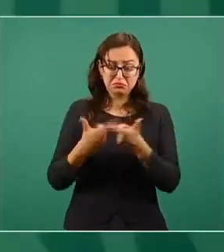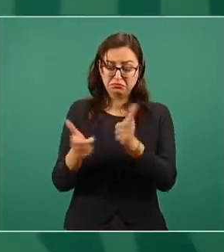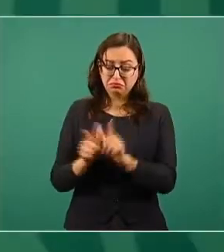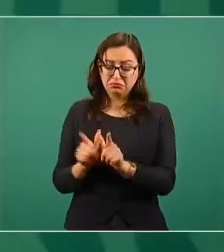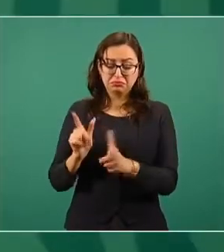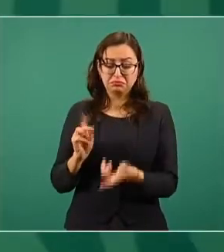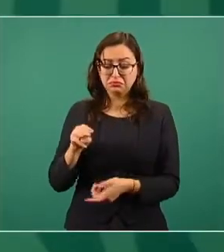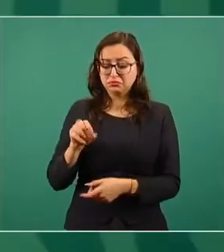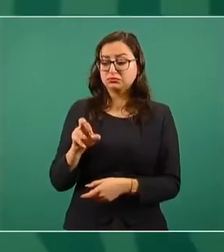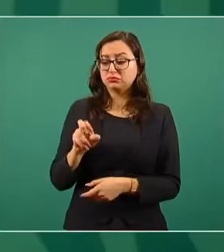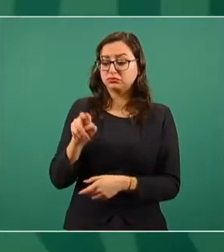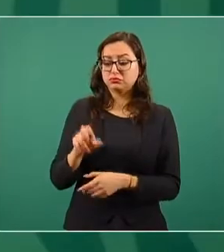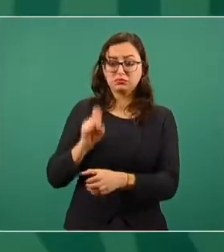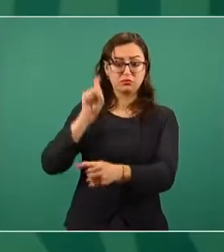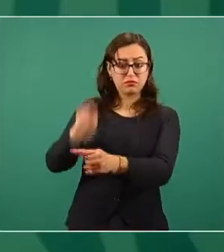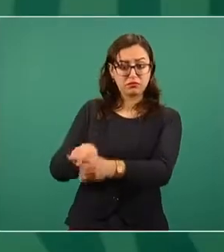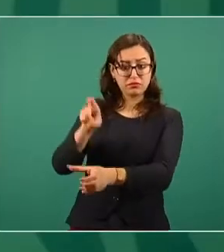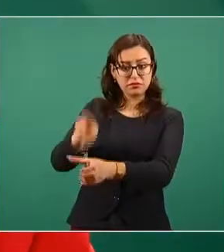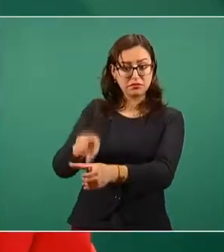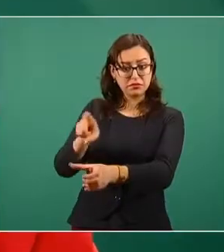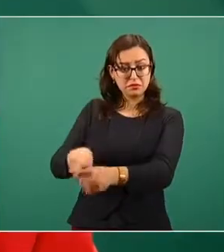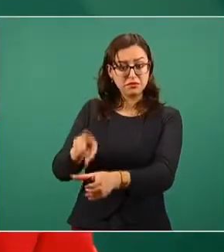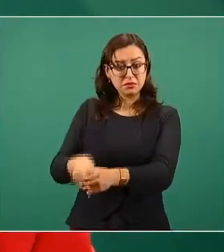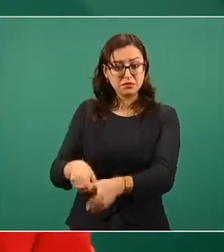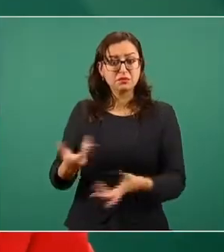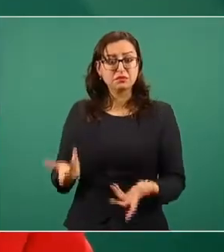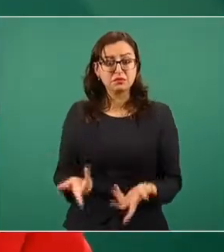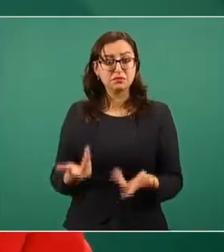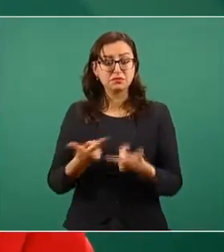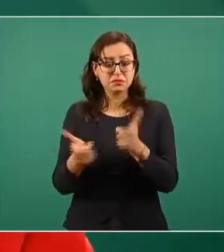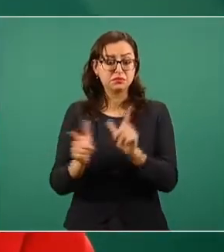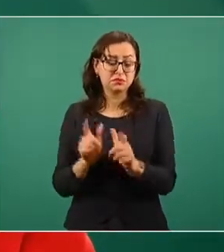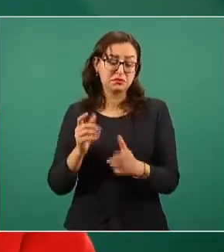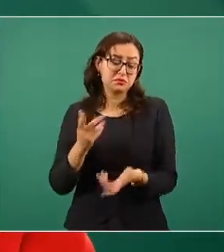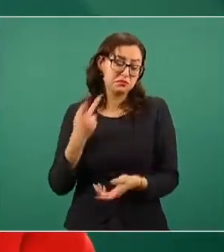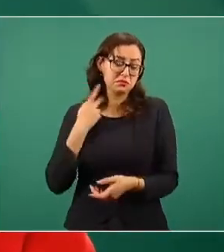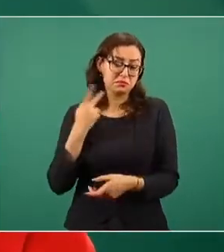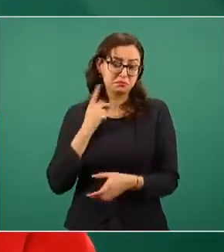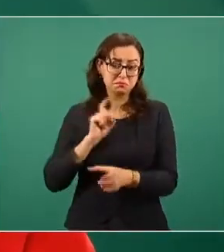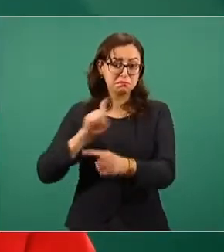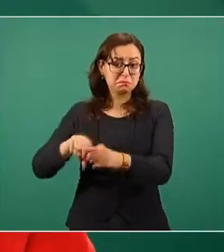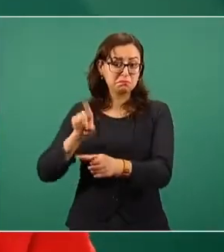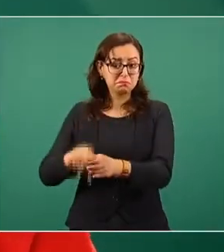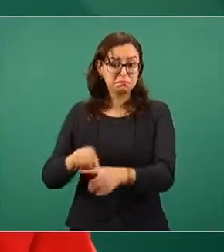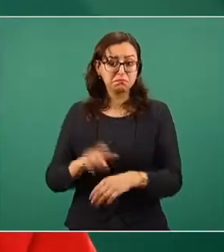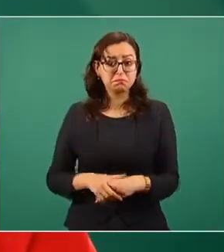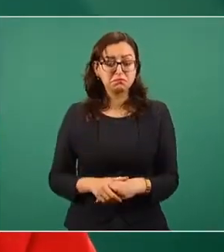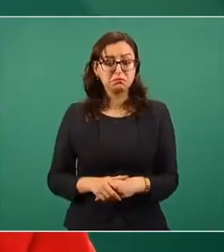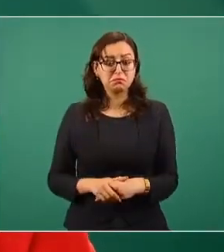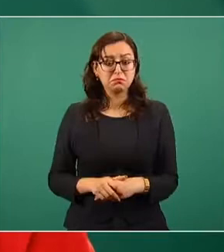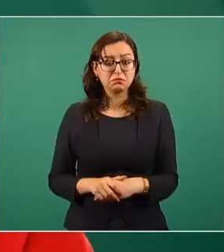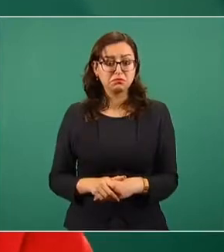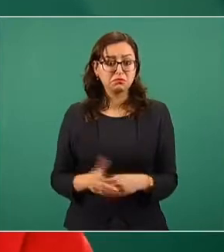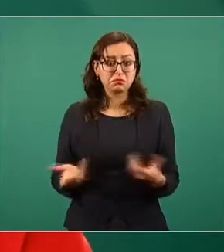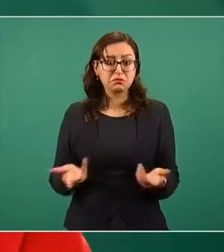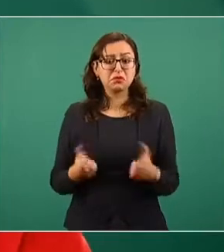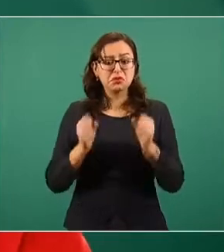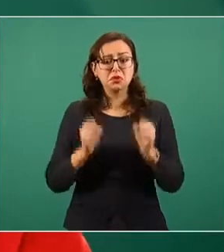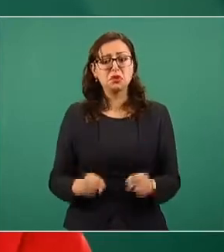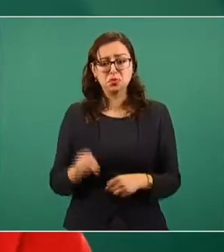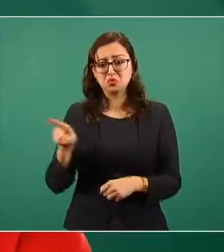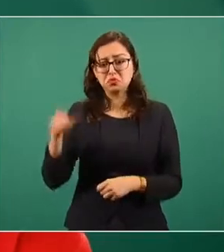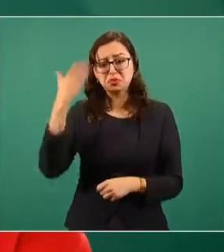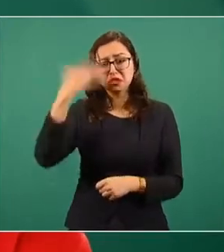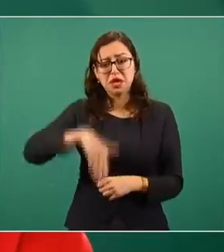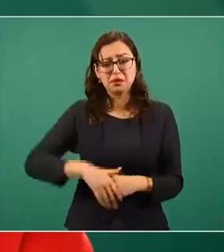movimiento de Morena al partido de Morena y que vienen de otros partidos políticos en fin seguramente